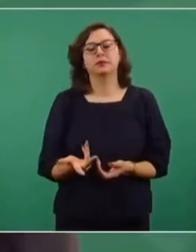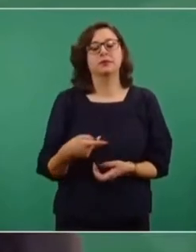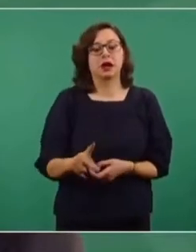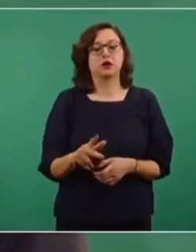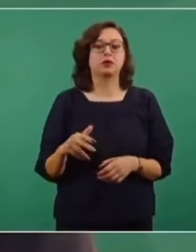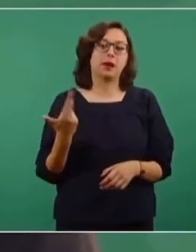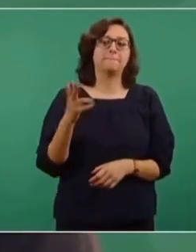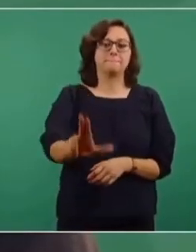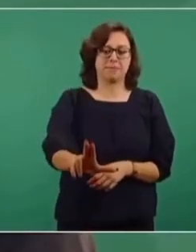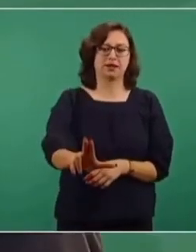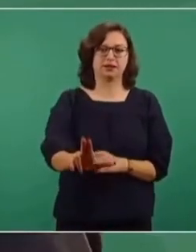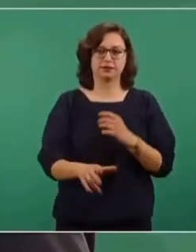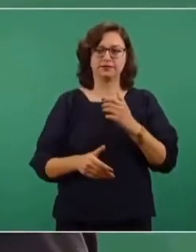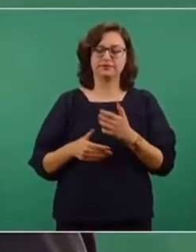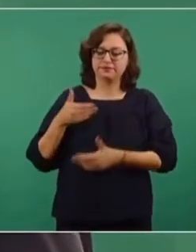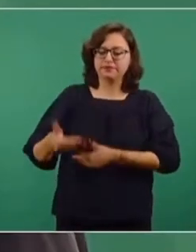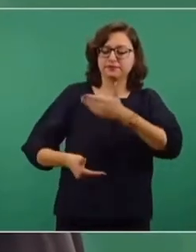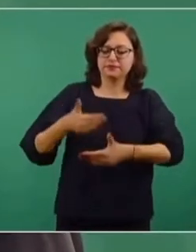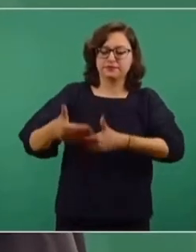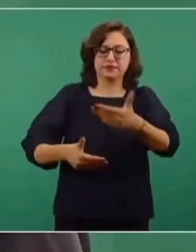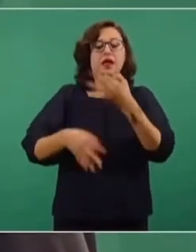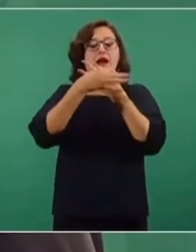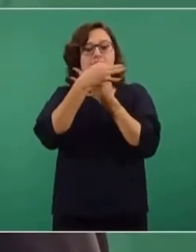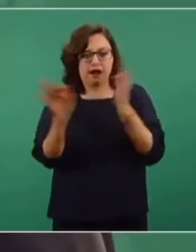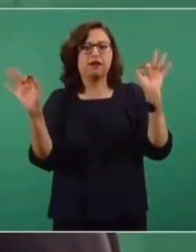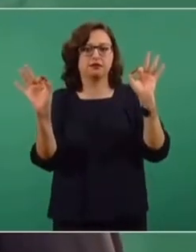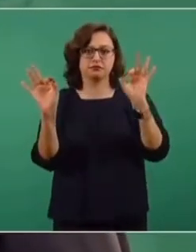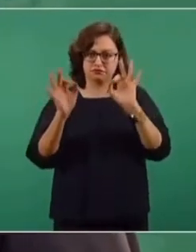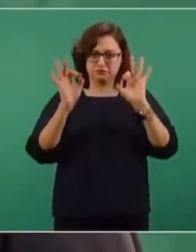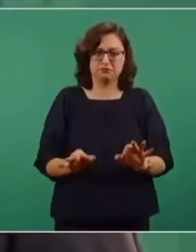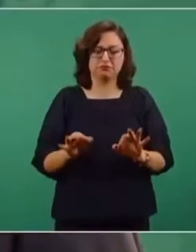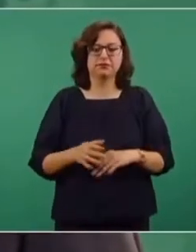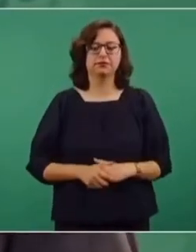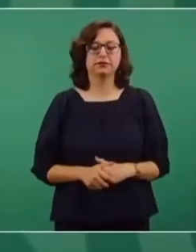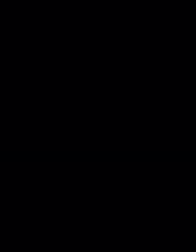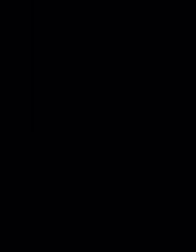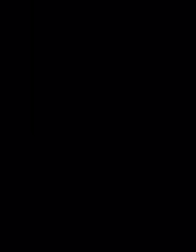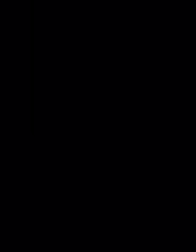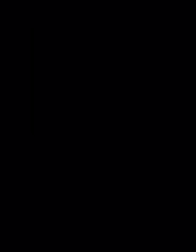el proceso sobre esta vacuna.